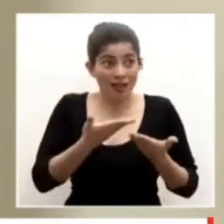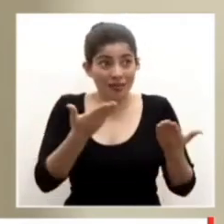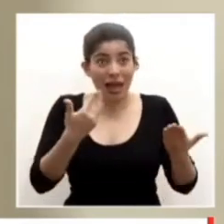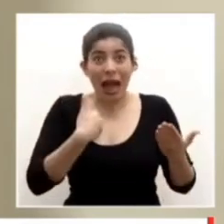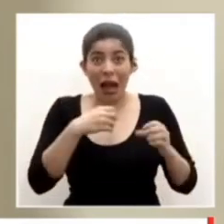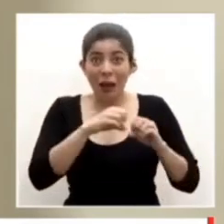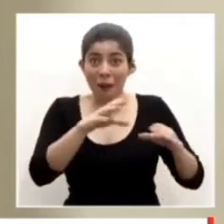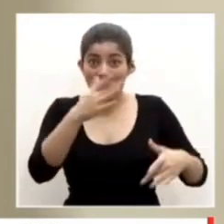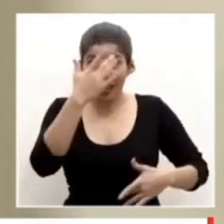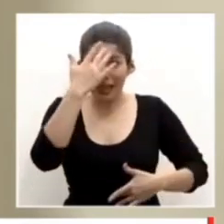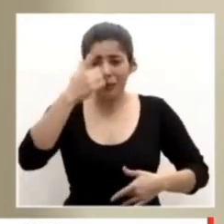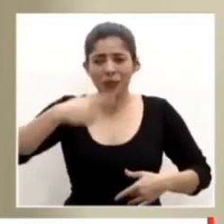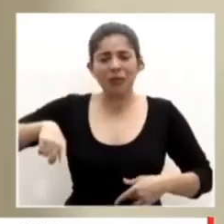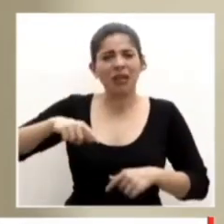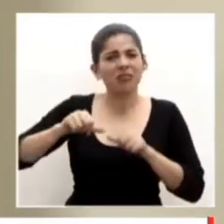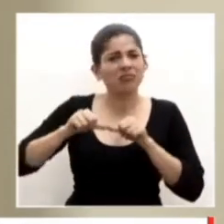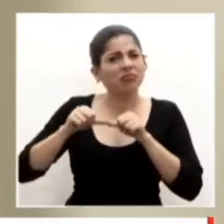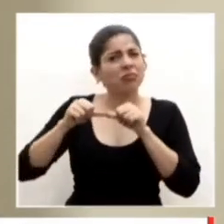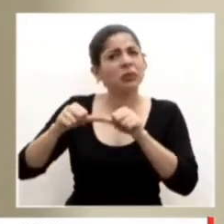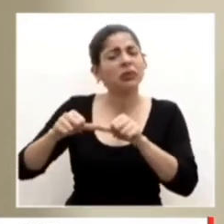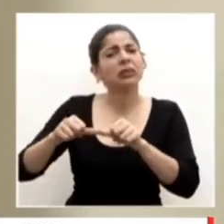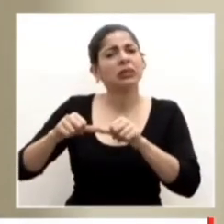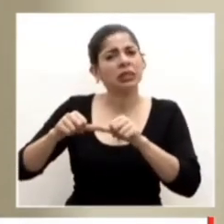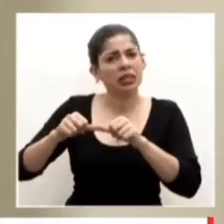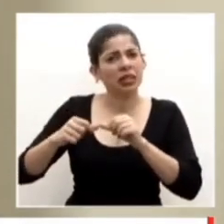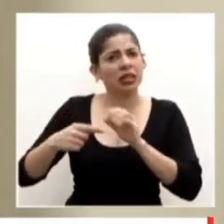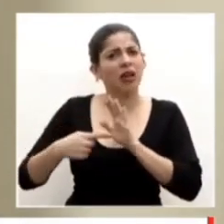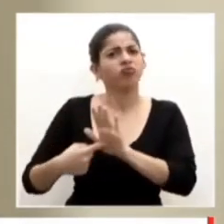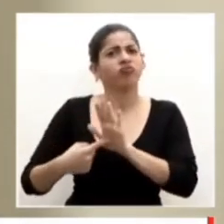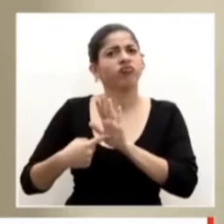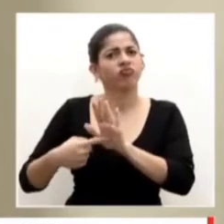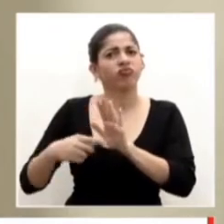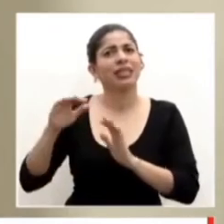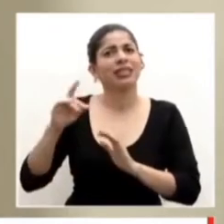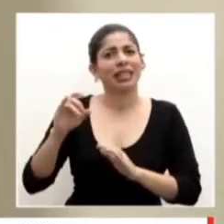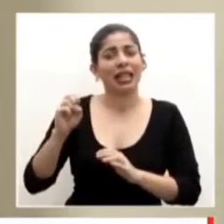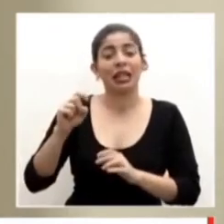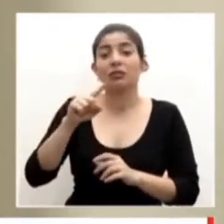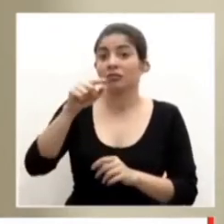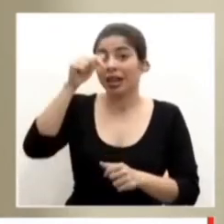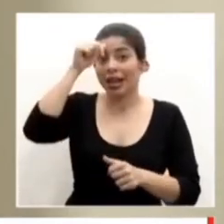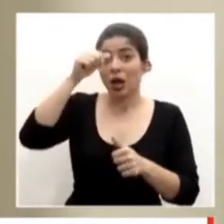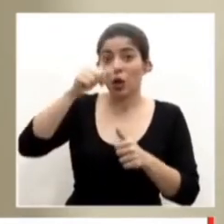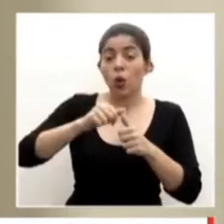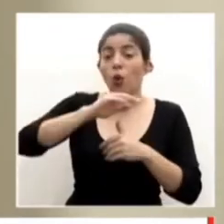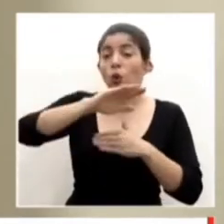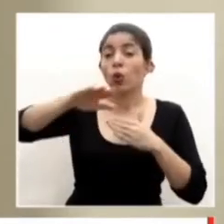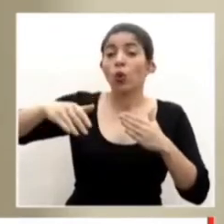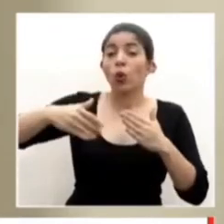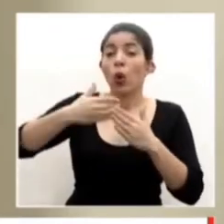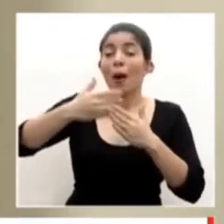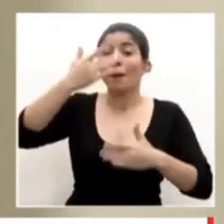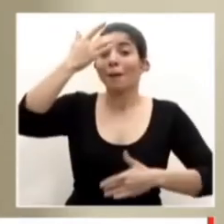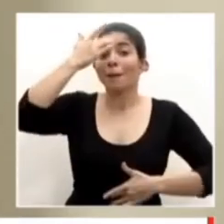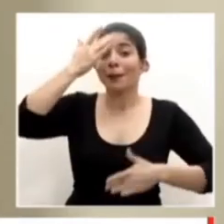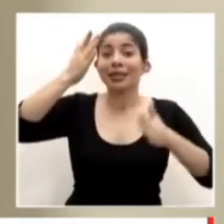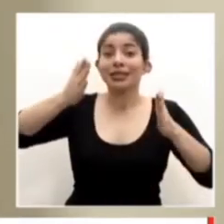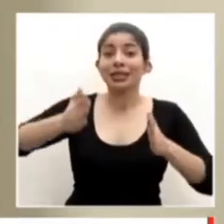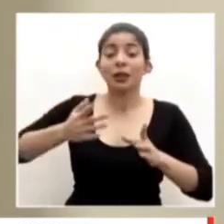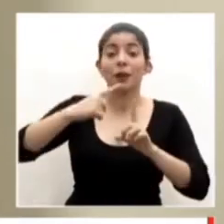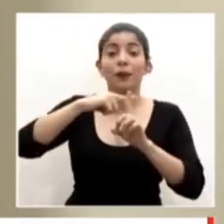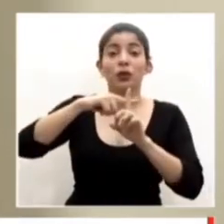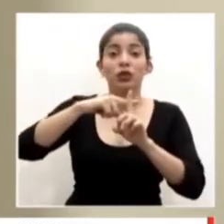pandemia, sigue dando de qué hablar el CENDEIS. Recordemos que todos los pacientes positivos